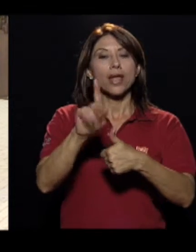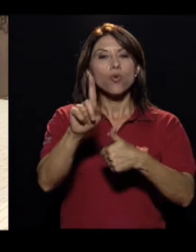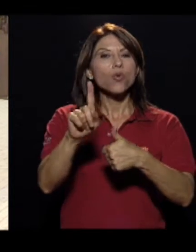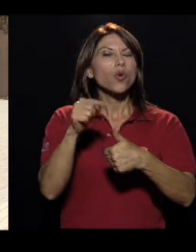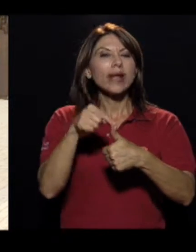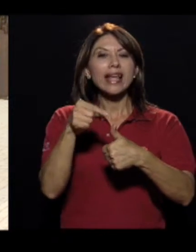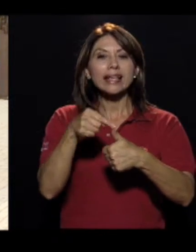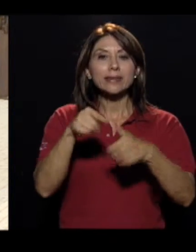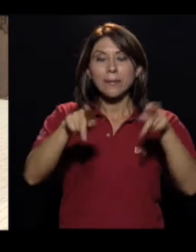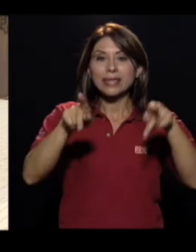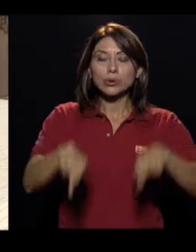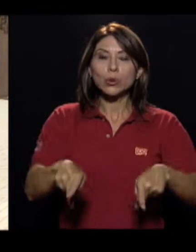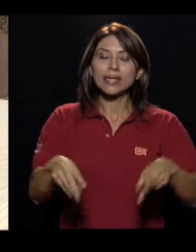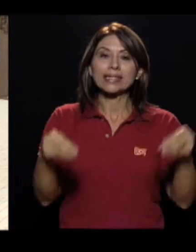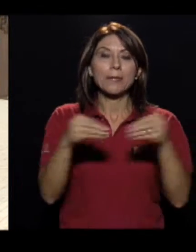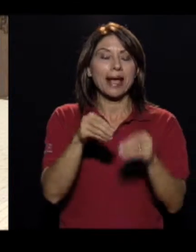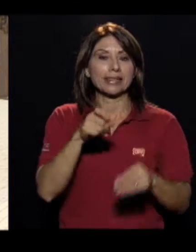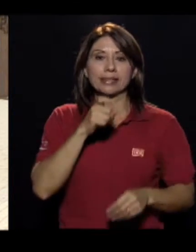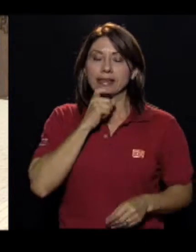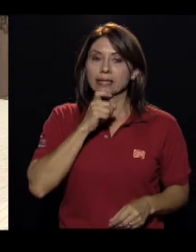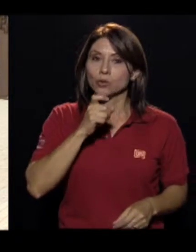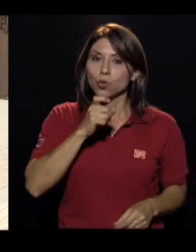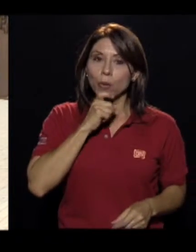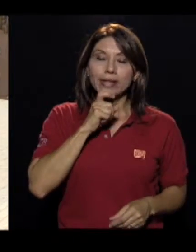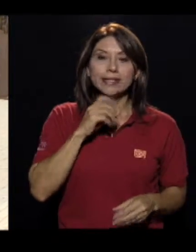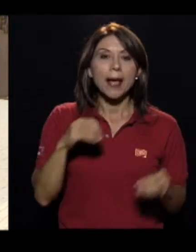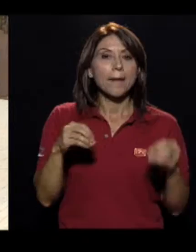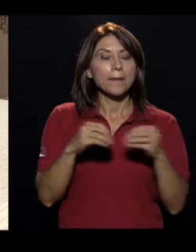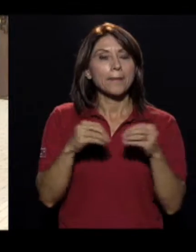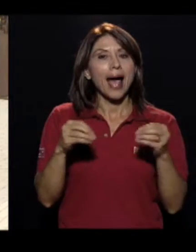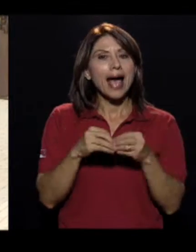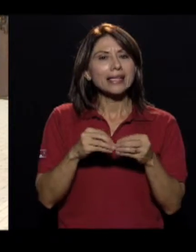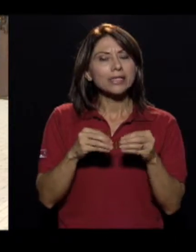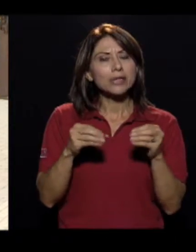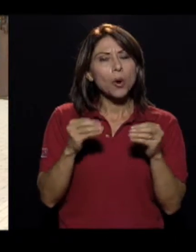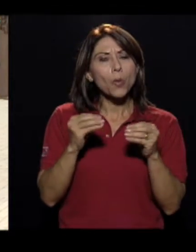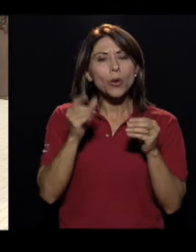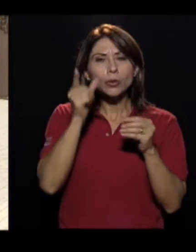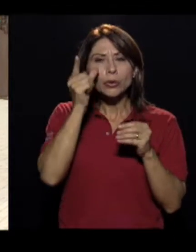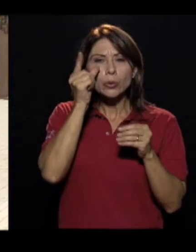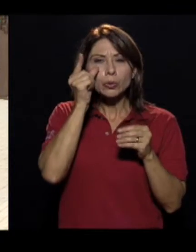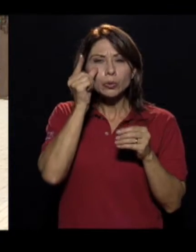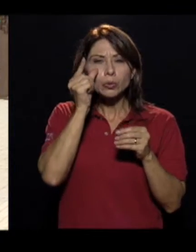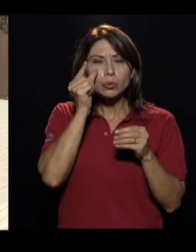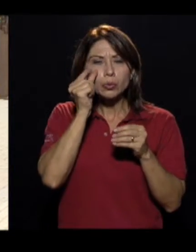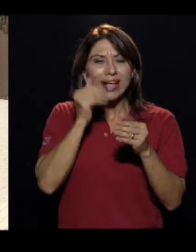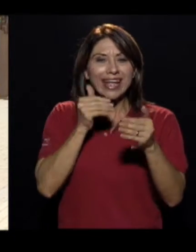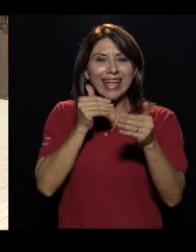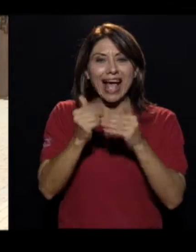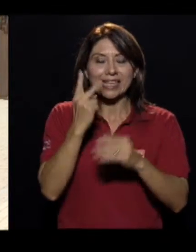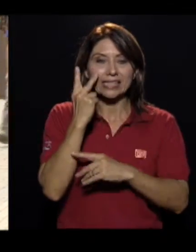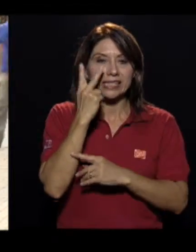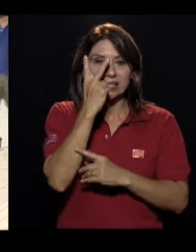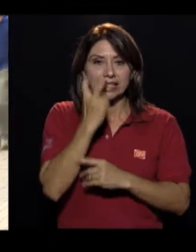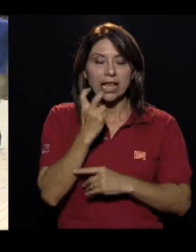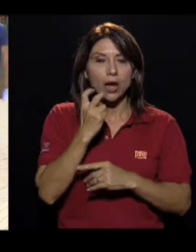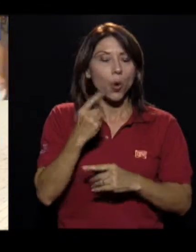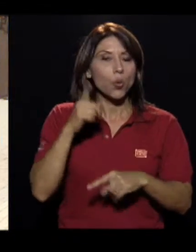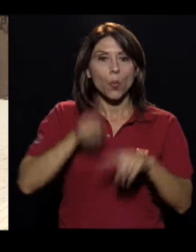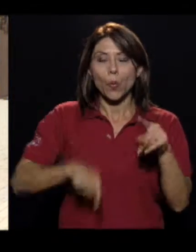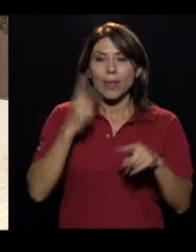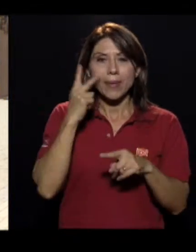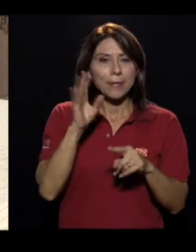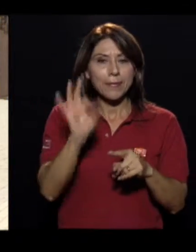los que les cuesta más, digamos, más hacia ciego o hacia muy poca